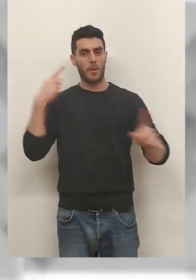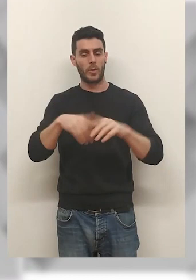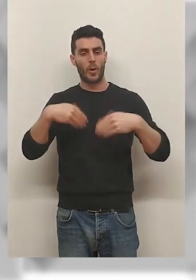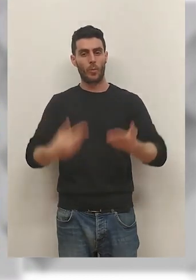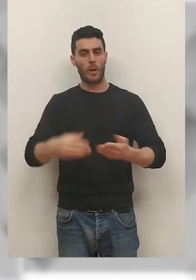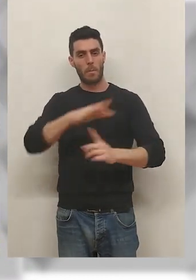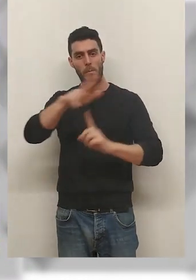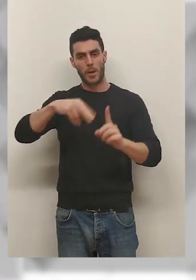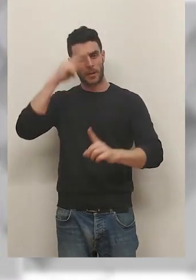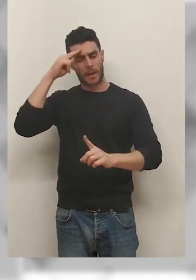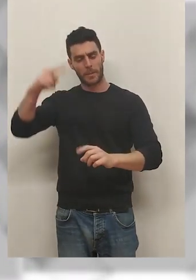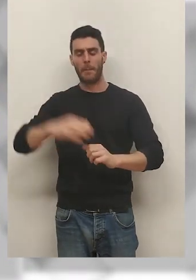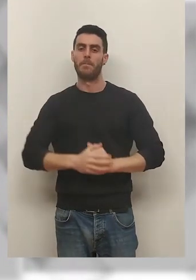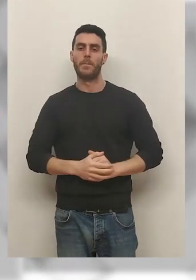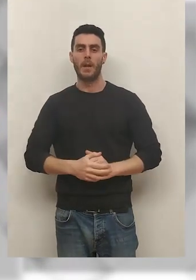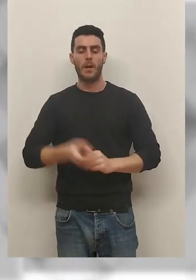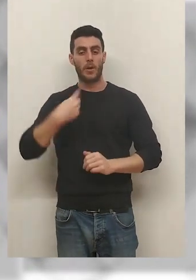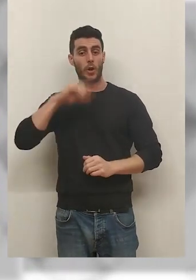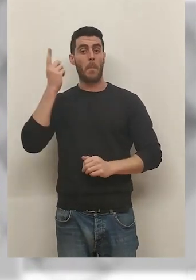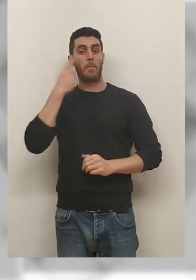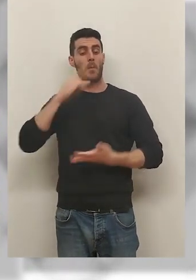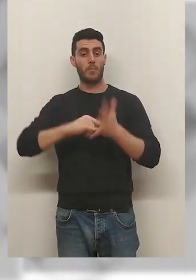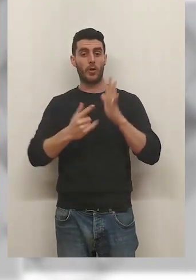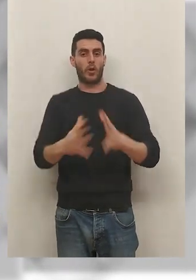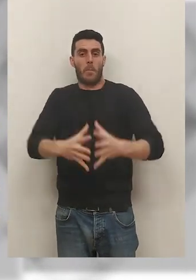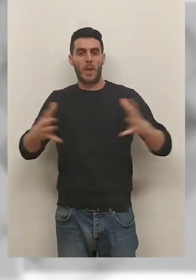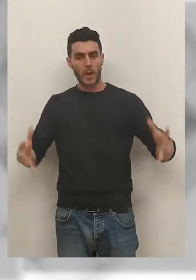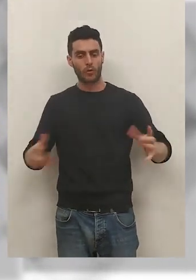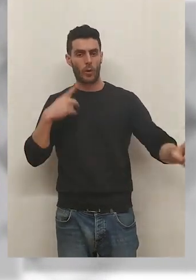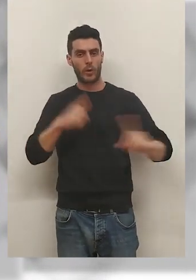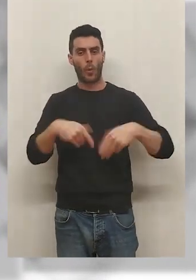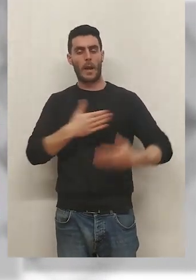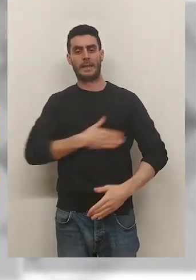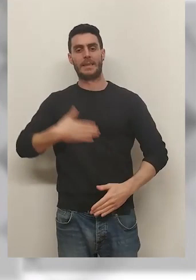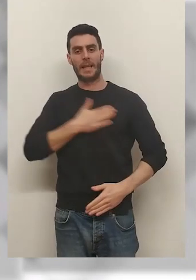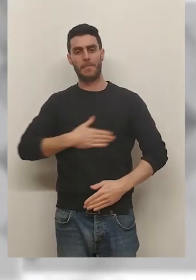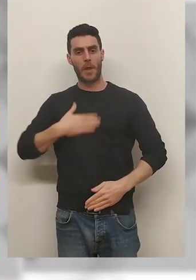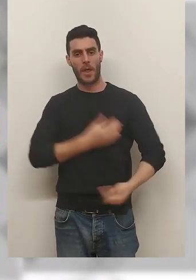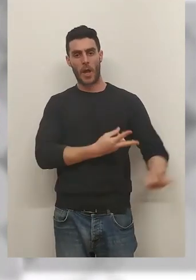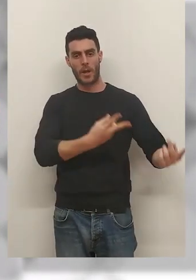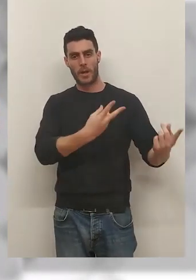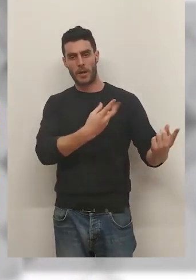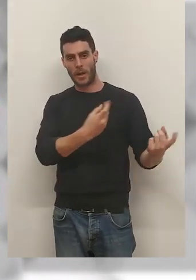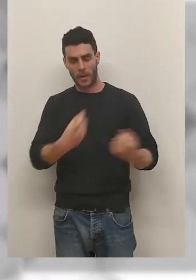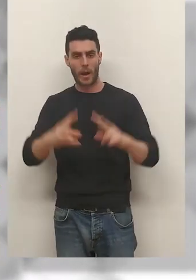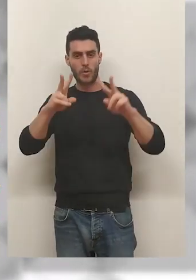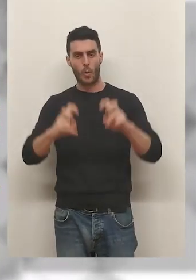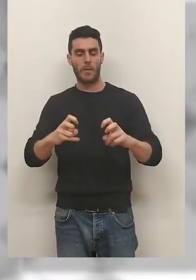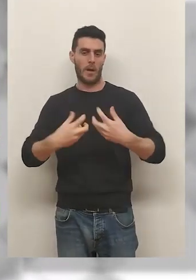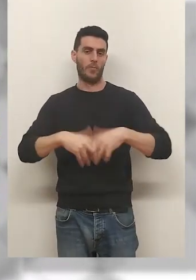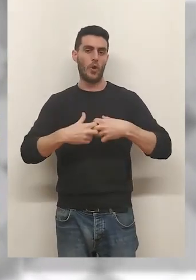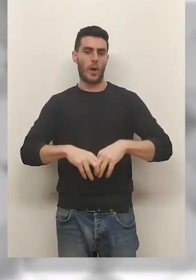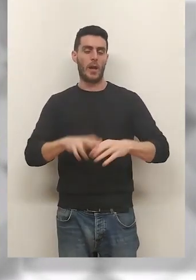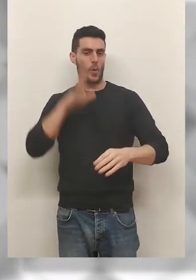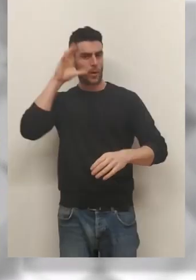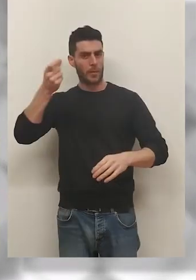respetar el medio ambiente. Nos encontramos, por lo tanto, con un proyecto ambicioso que pretende satisfacer las nuevas necesidades funcionales de la Guardia